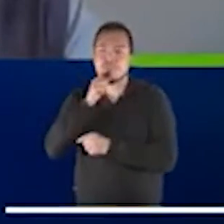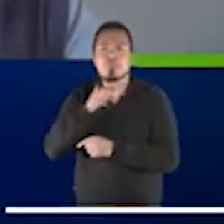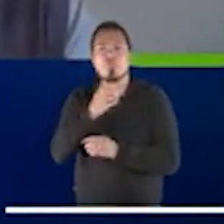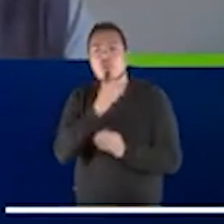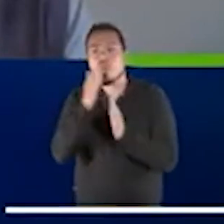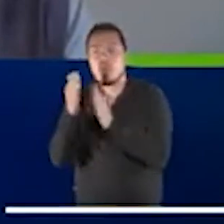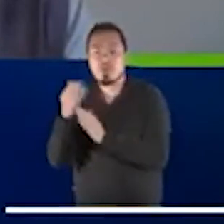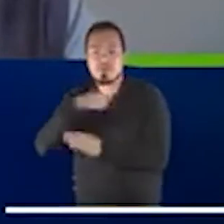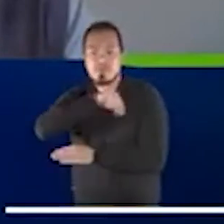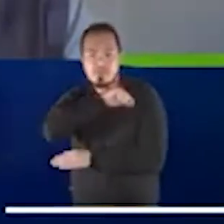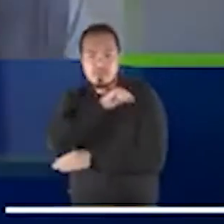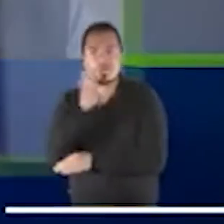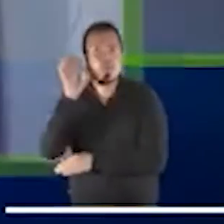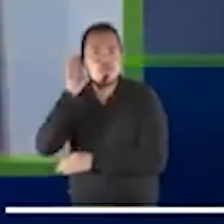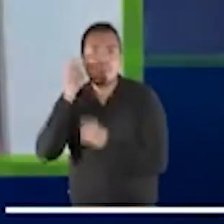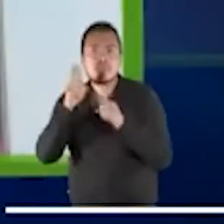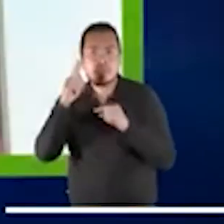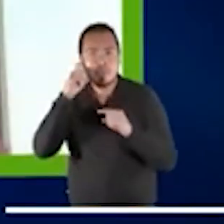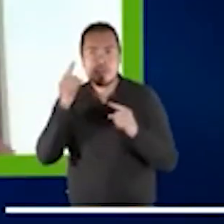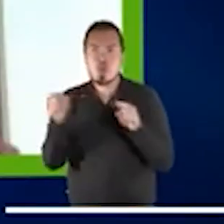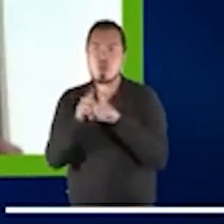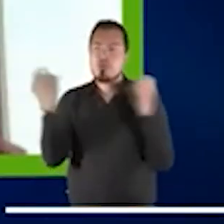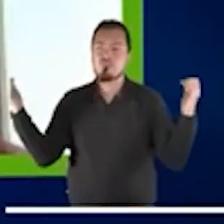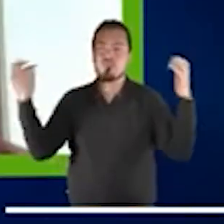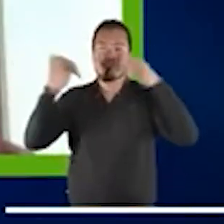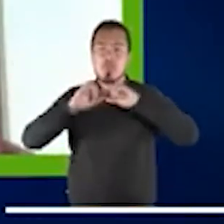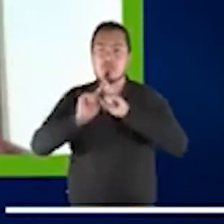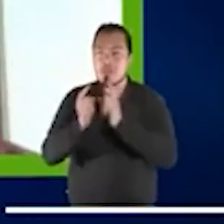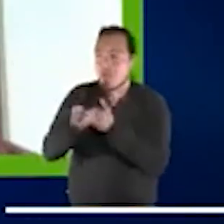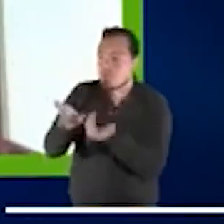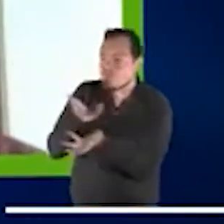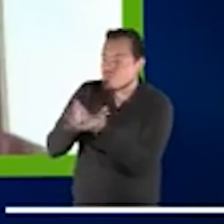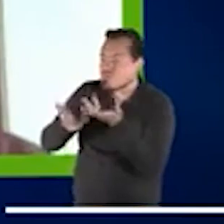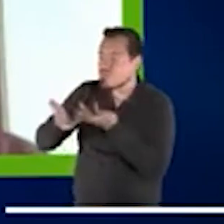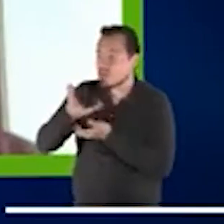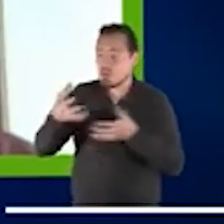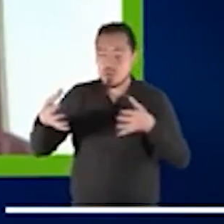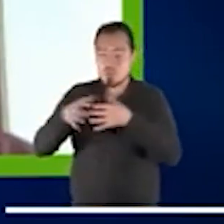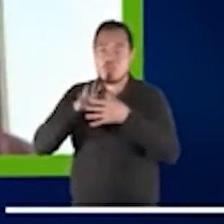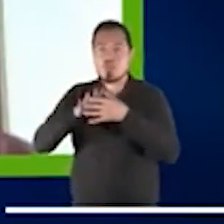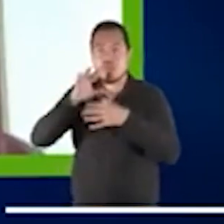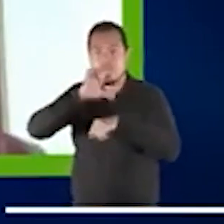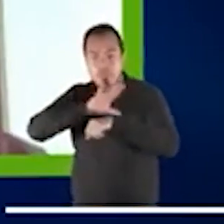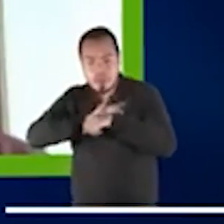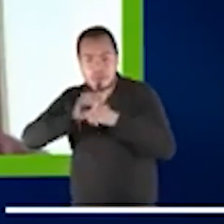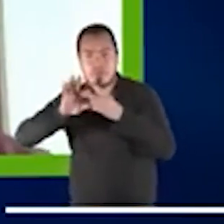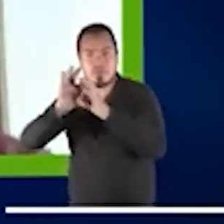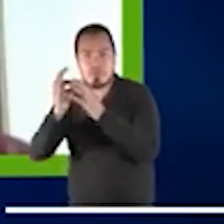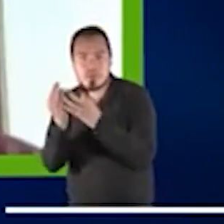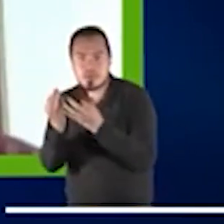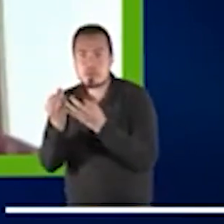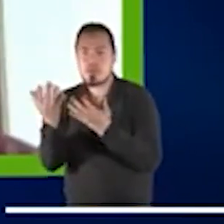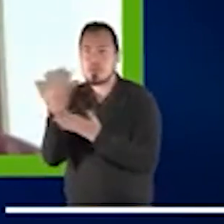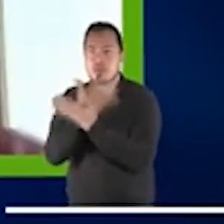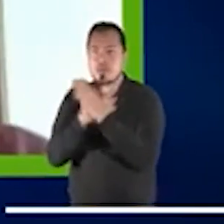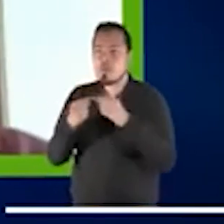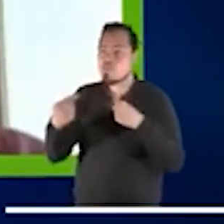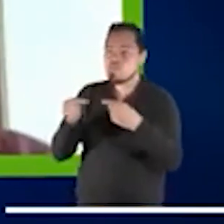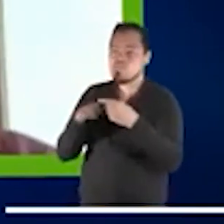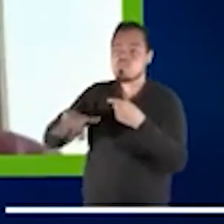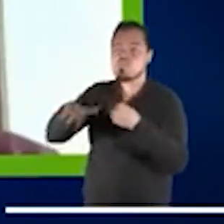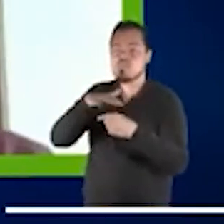entre médicos, enfermeros familias y víctimas de COVID para que tuvieran también un espacio de